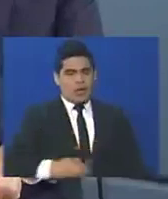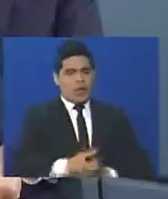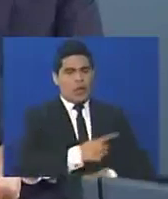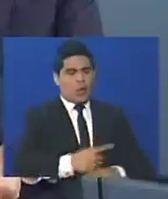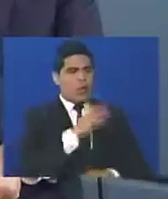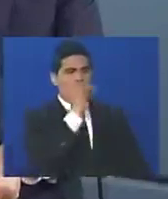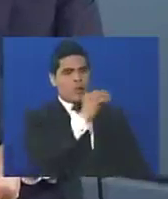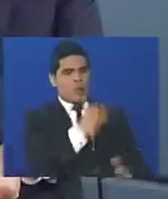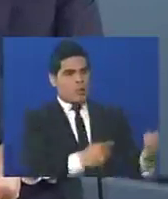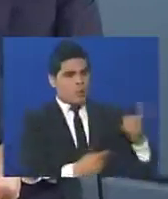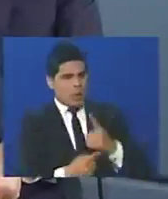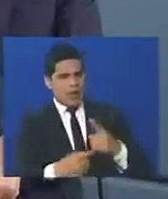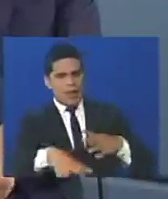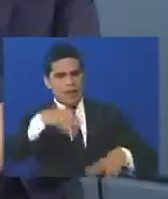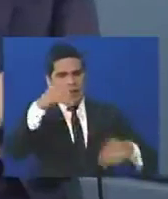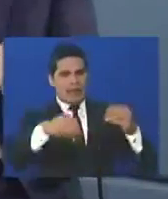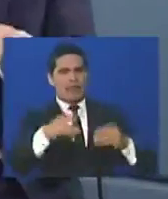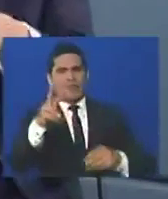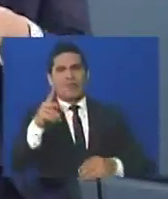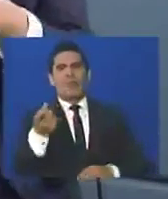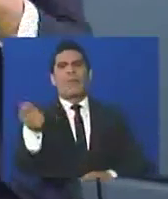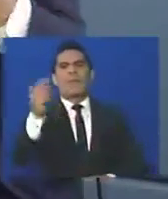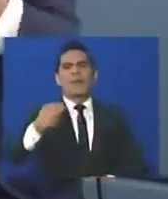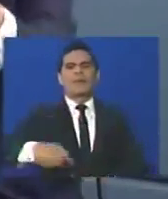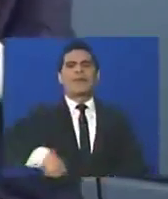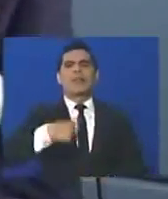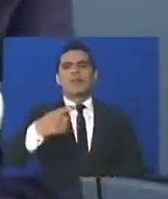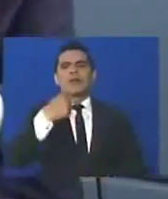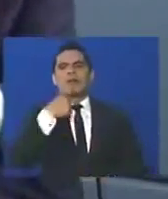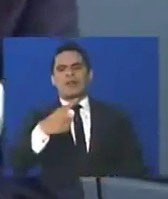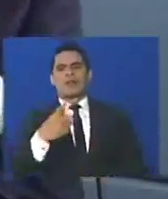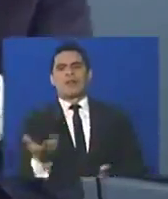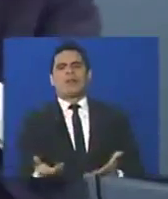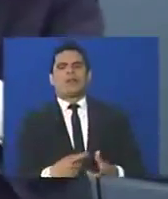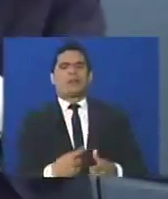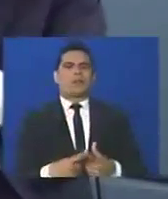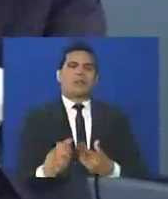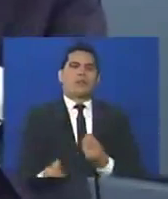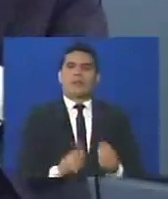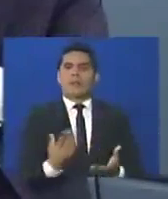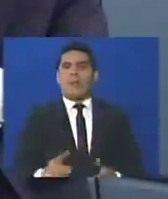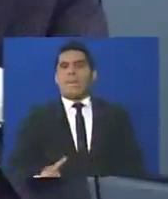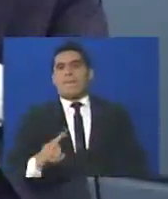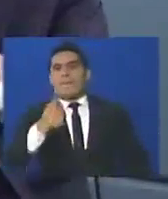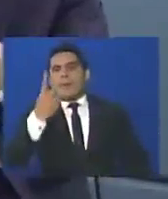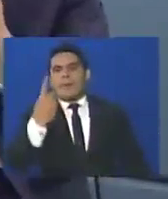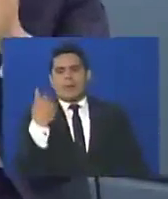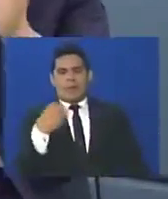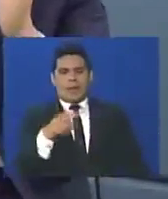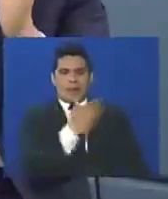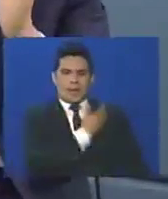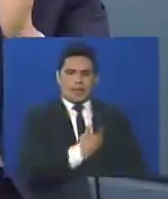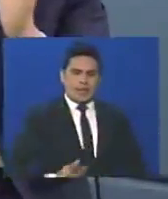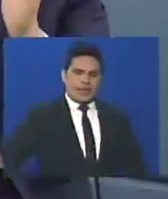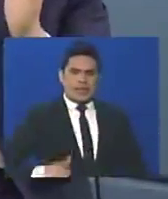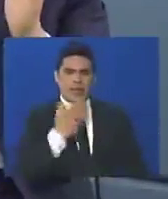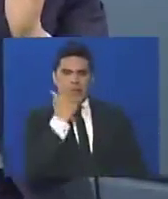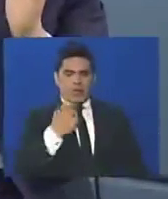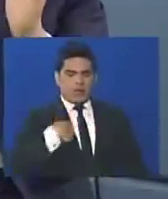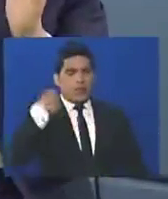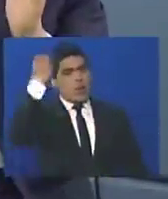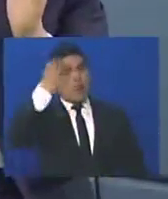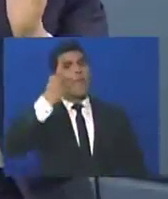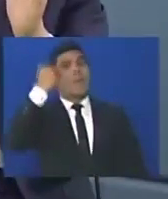los llamó a Miraflores hace dos meses, y a la semana, los llamaba representantes del imperialismo extranjero, entonces, lo primero que tiene que tener el presidente, en mi